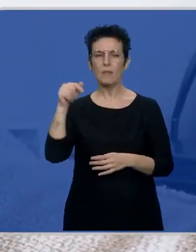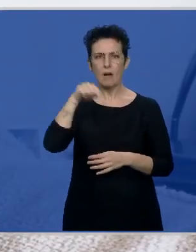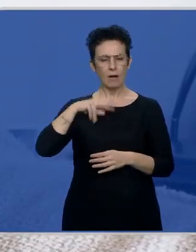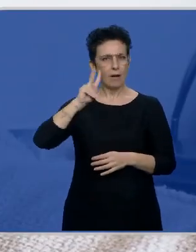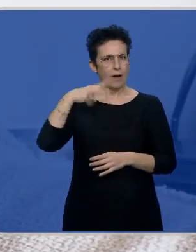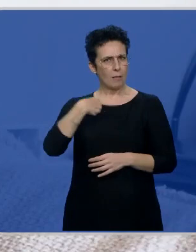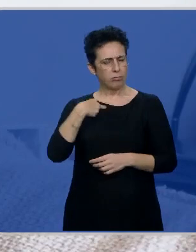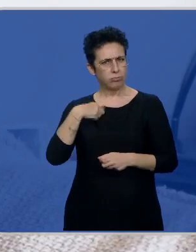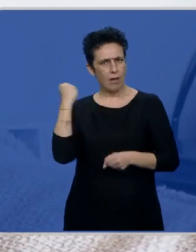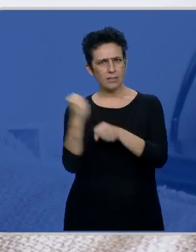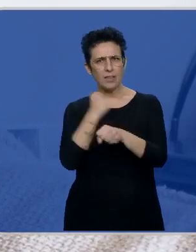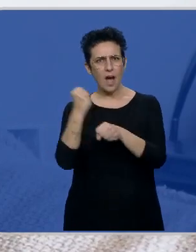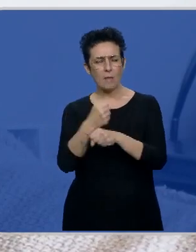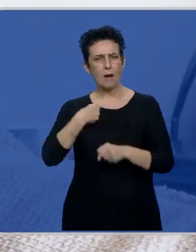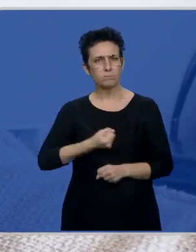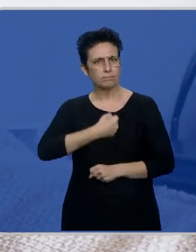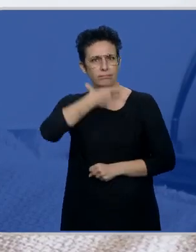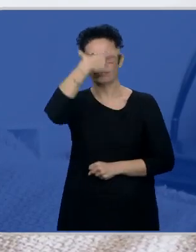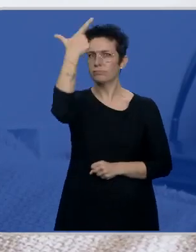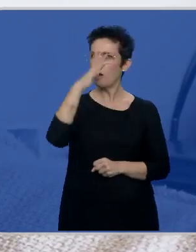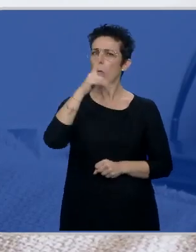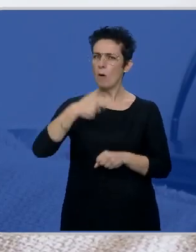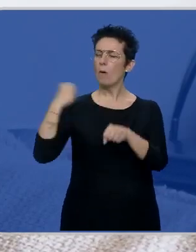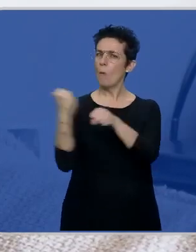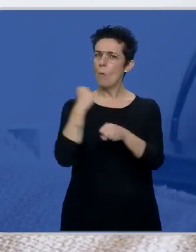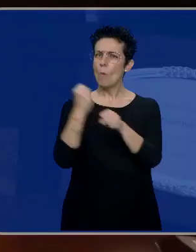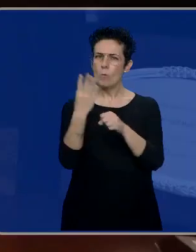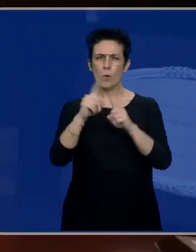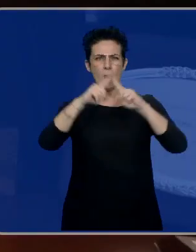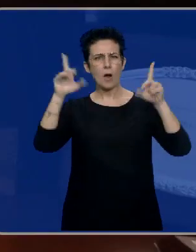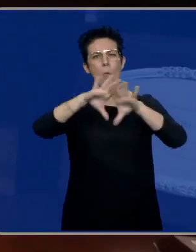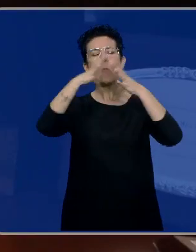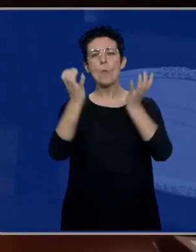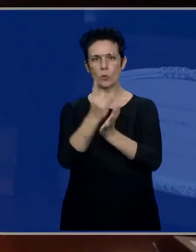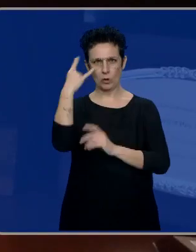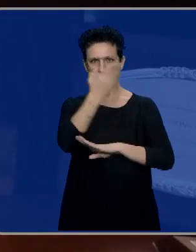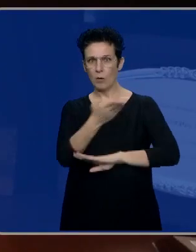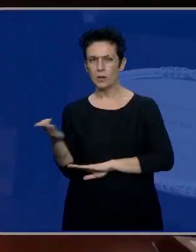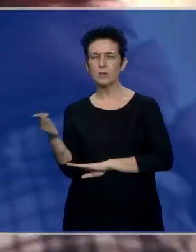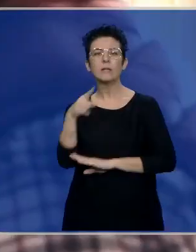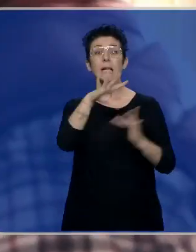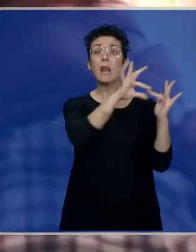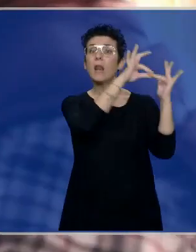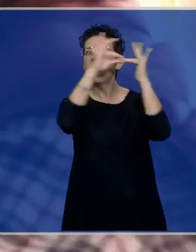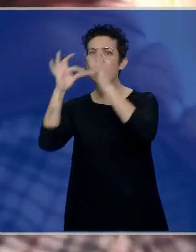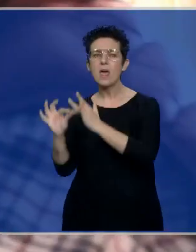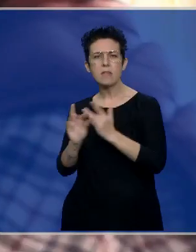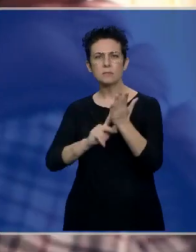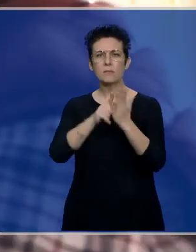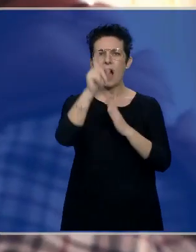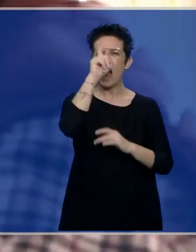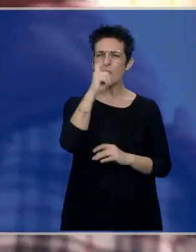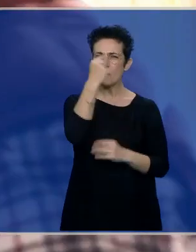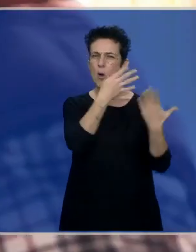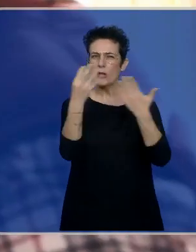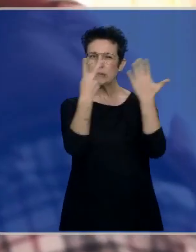sonroja por lo larga lo extensa y la cantidad de triunfos que tiene en todo el mundo taurino. Líder del escalafón en las décadas de los 70 y